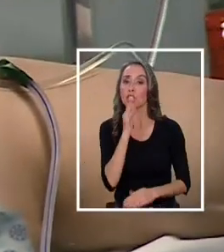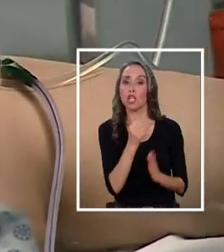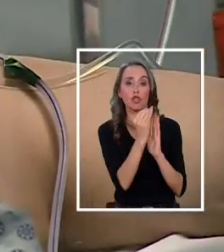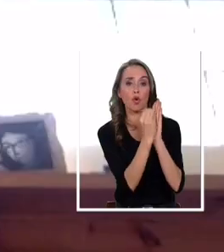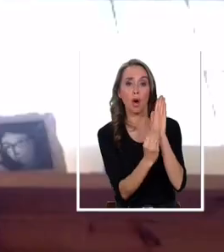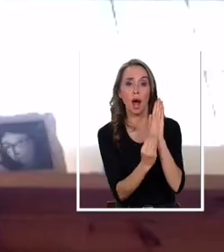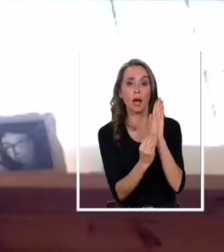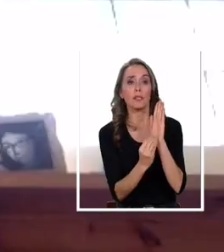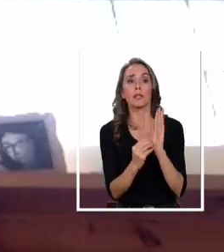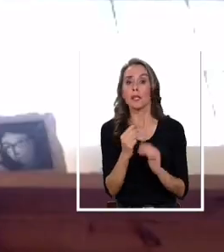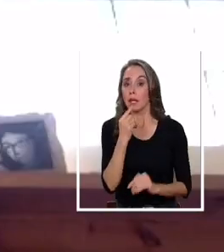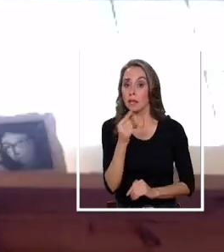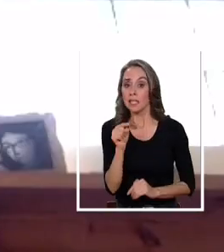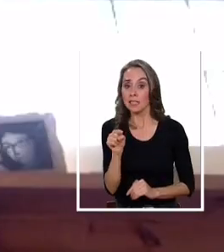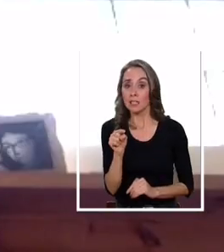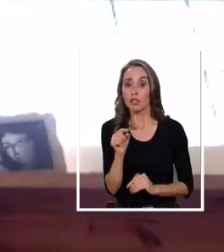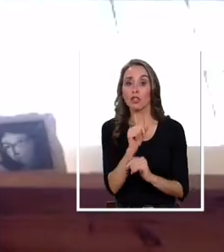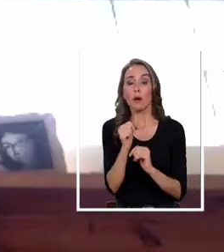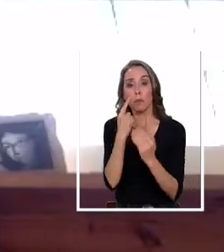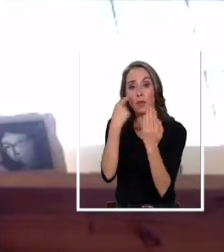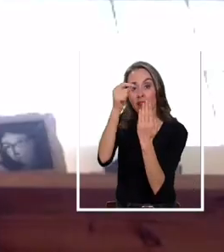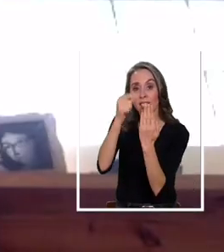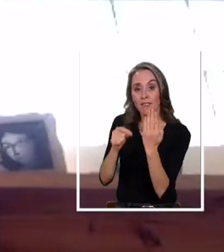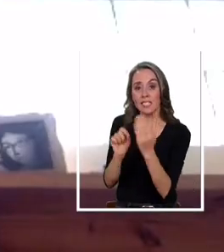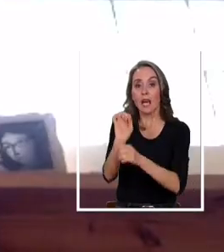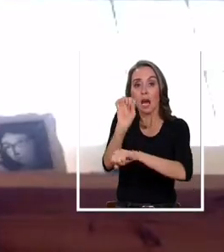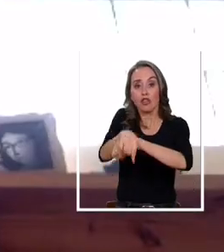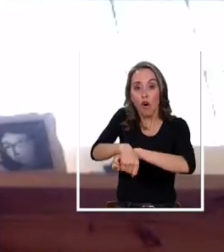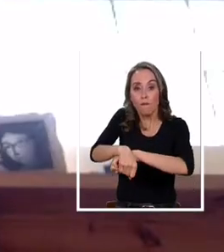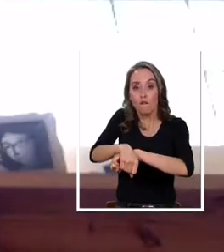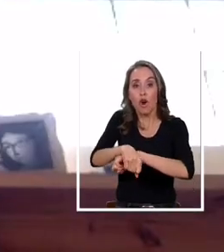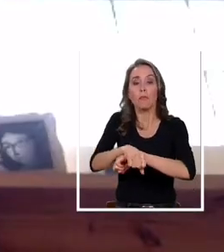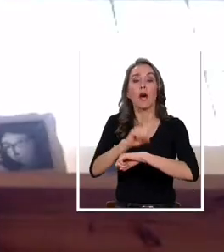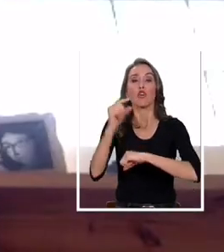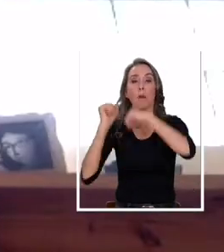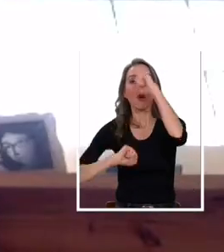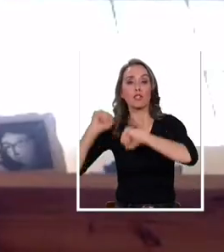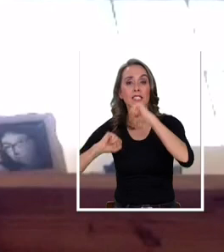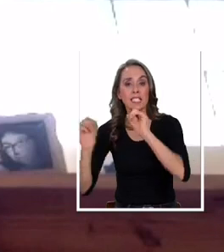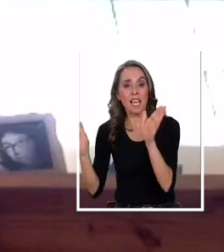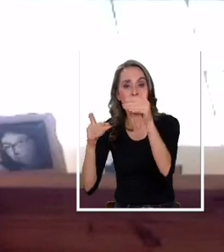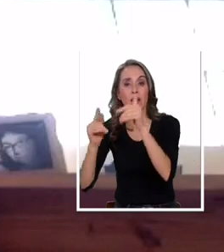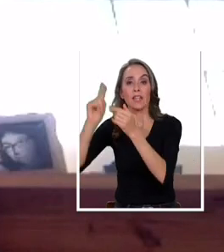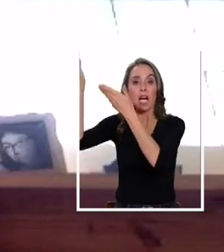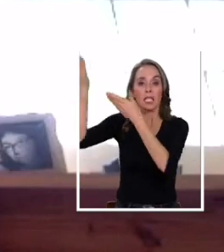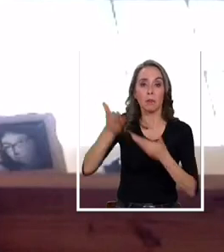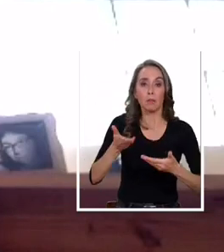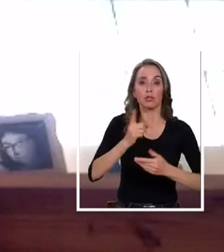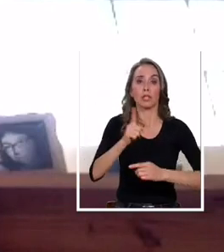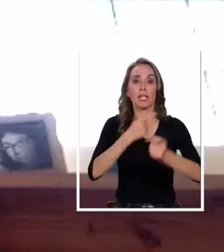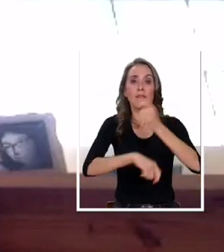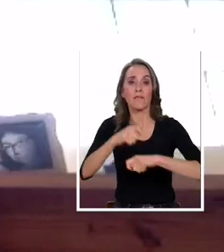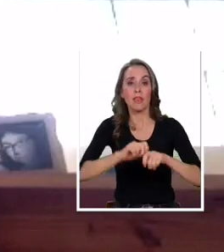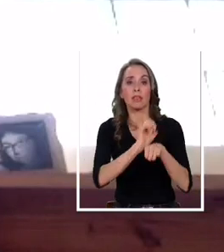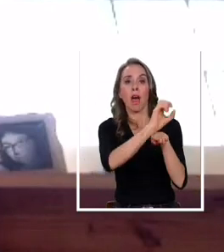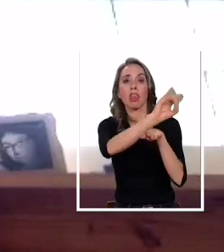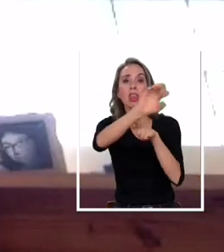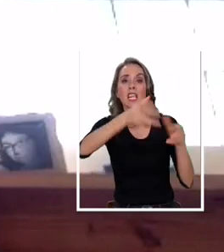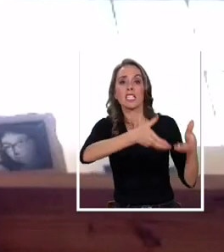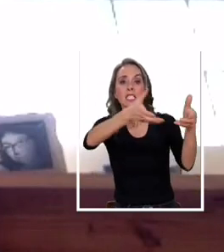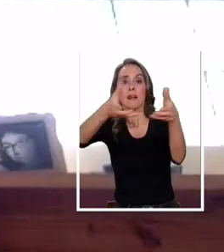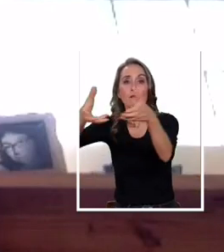están sometidos a verificación de conformidad, ni para fabricación, ni importación, comercialización, distribución.